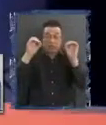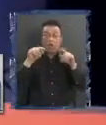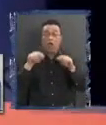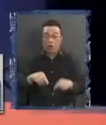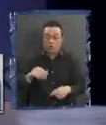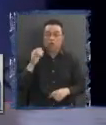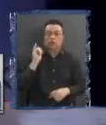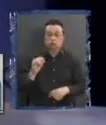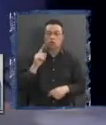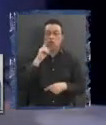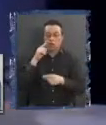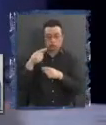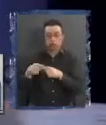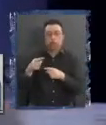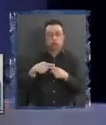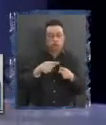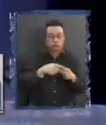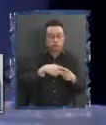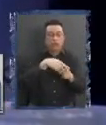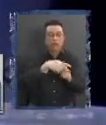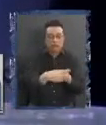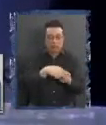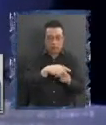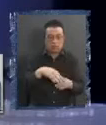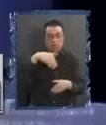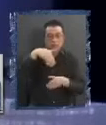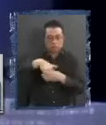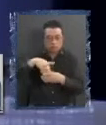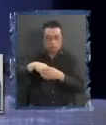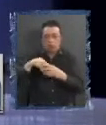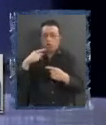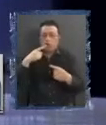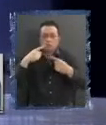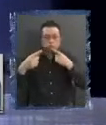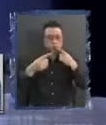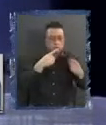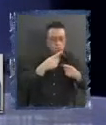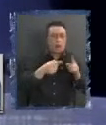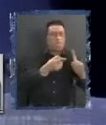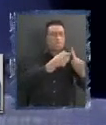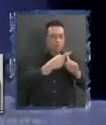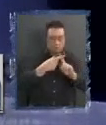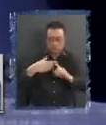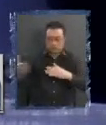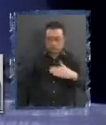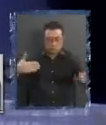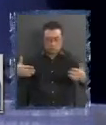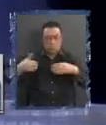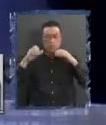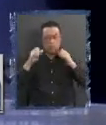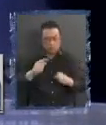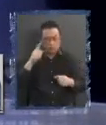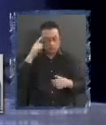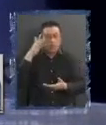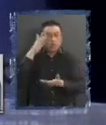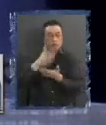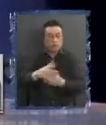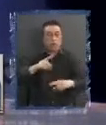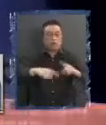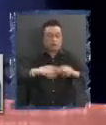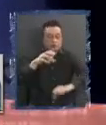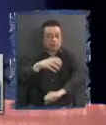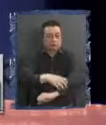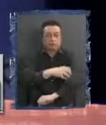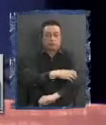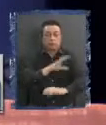gama de herramientas, plebiscitos, consultas, espacios participativos para poder llevar estas decisiones al territorio y que sean